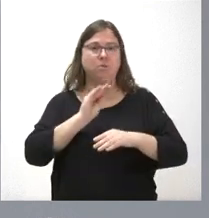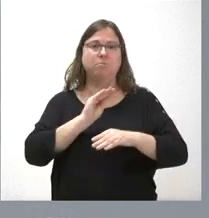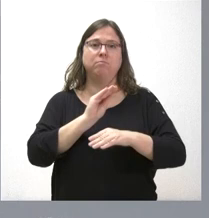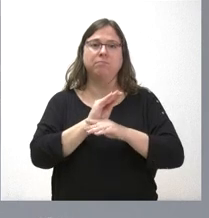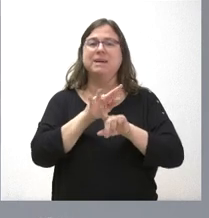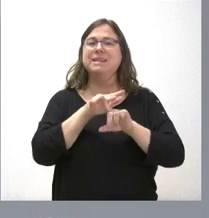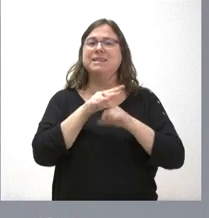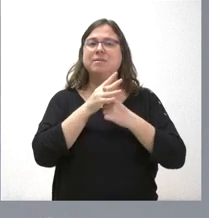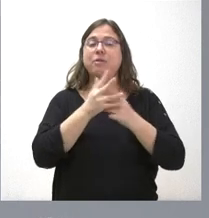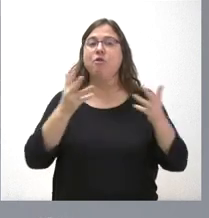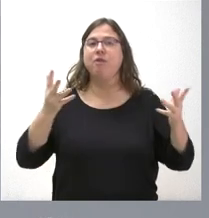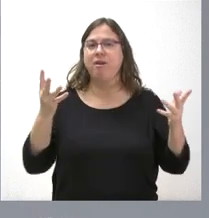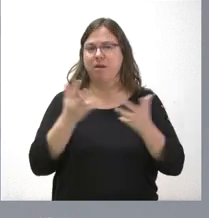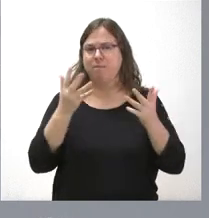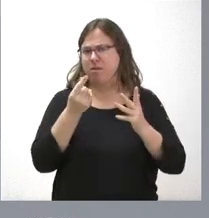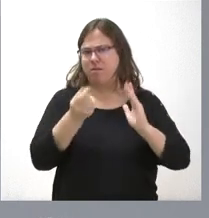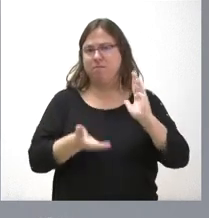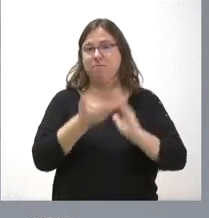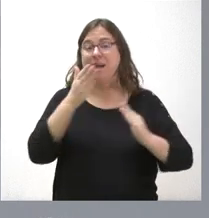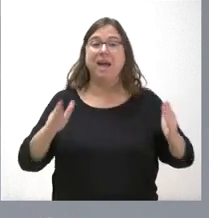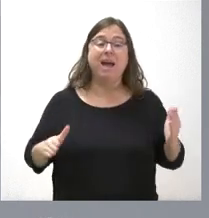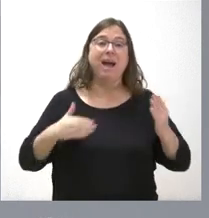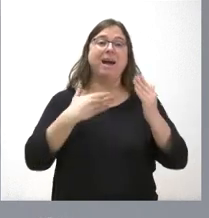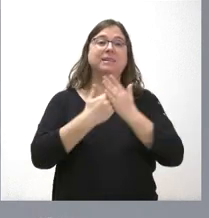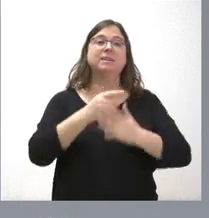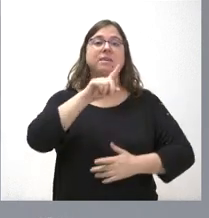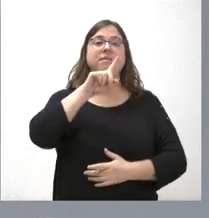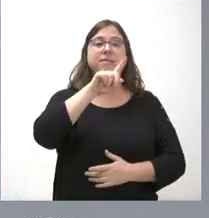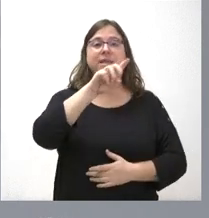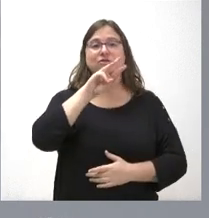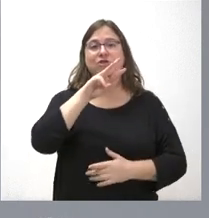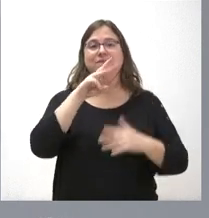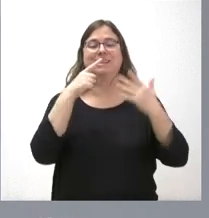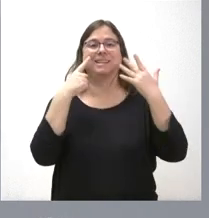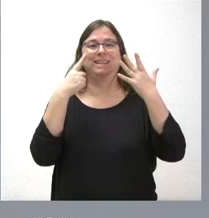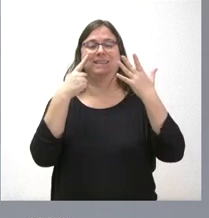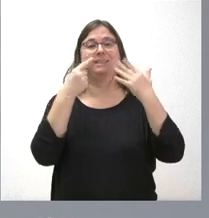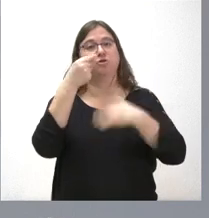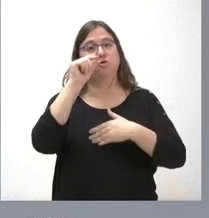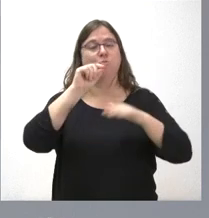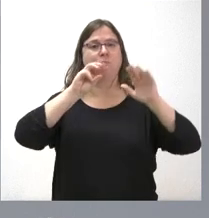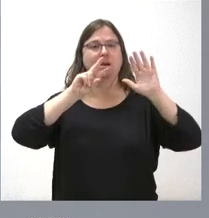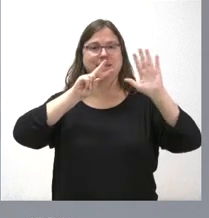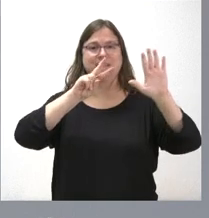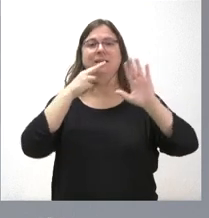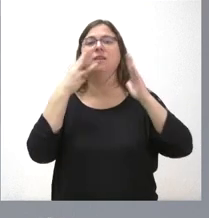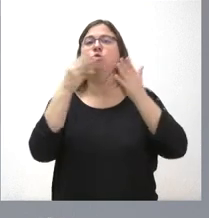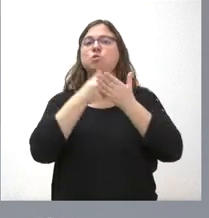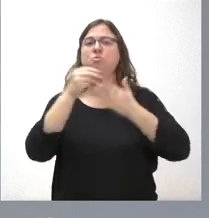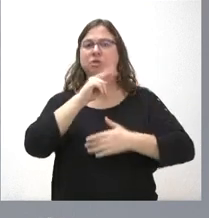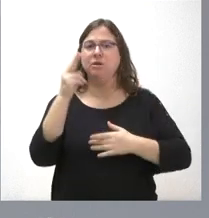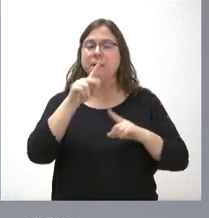de emergencia, hasta los 136,78 millones de euros y 35